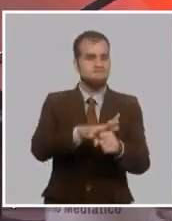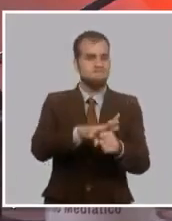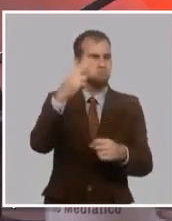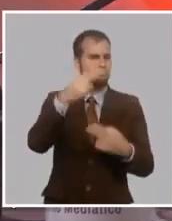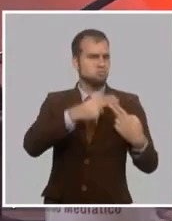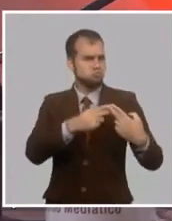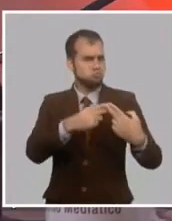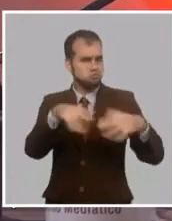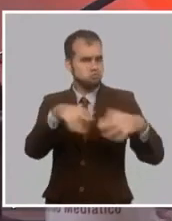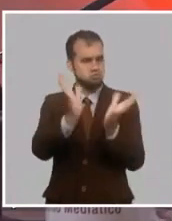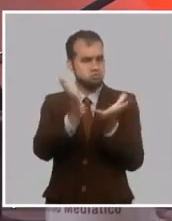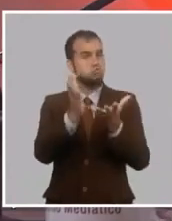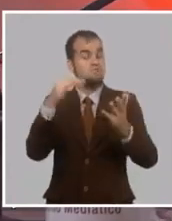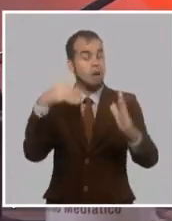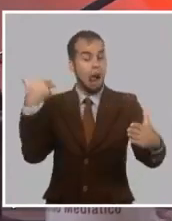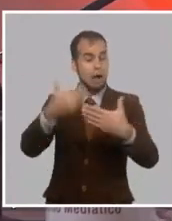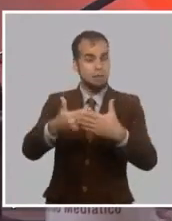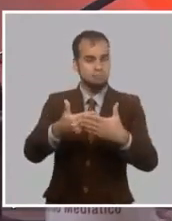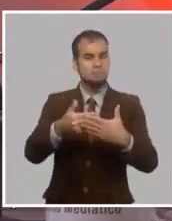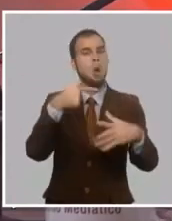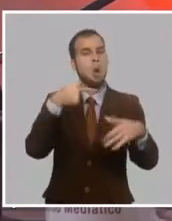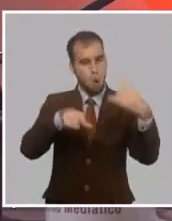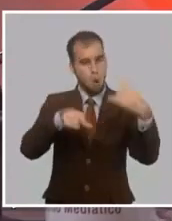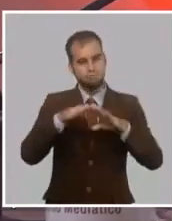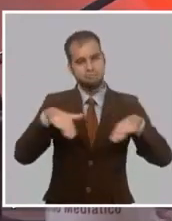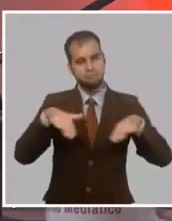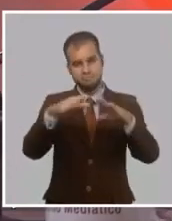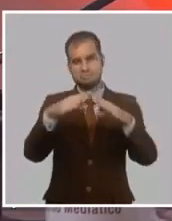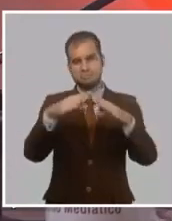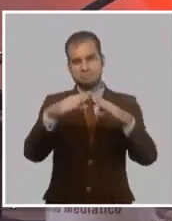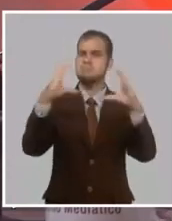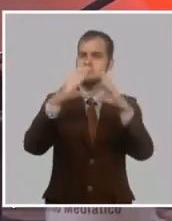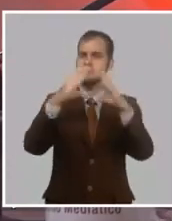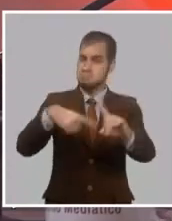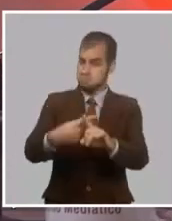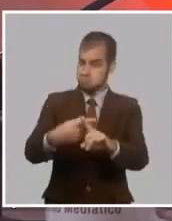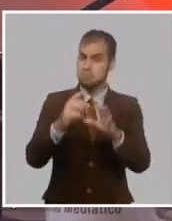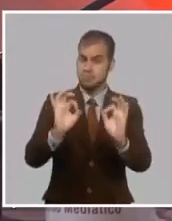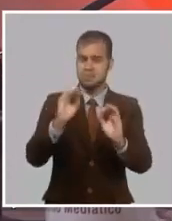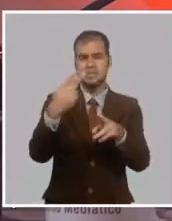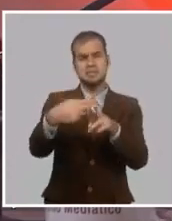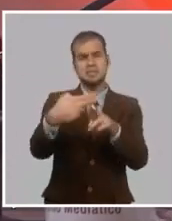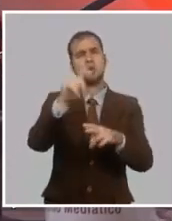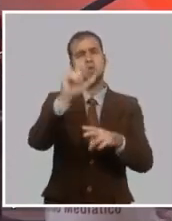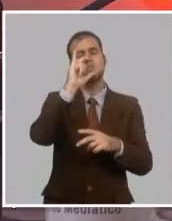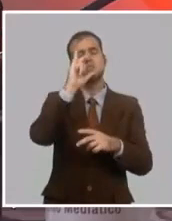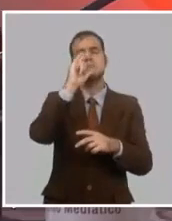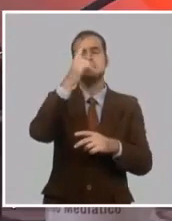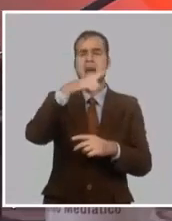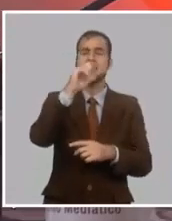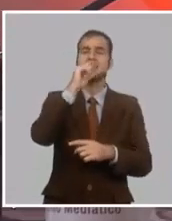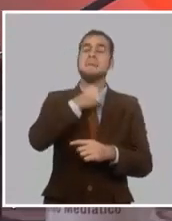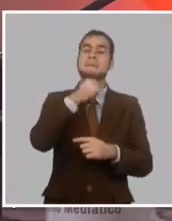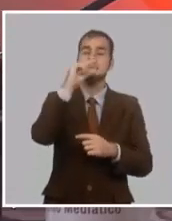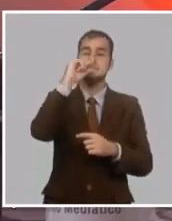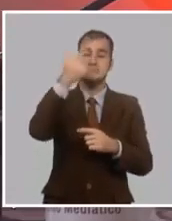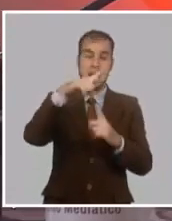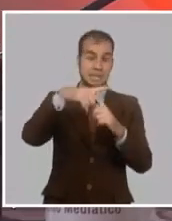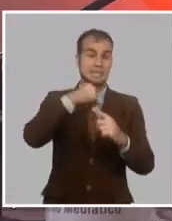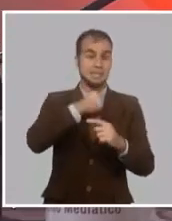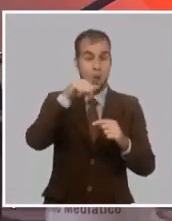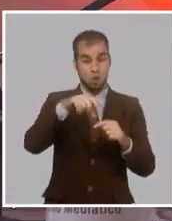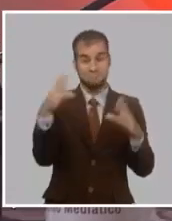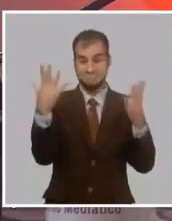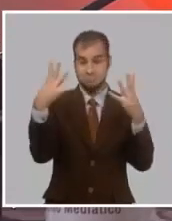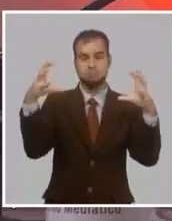grandes ideas patrias. A él dedicamos nuestra emisión de Cuba Debate en Mesa Redonda en esta jornada del 19 de mayo que tengo el